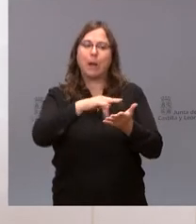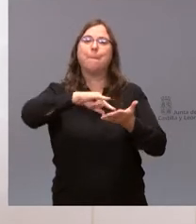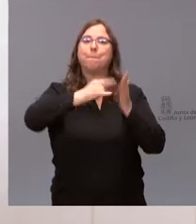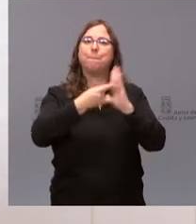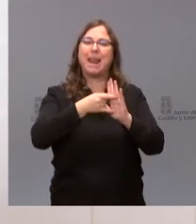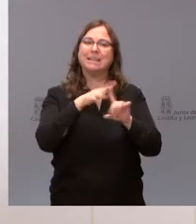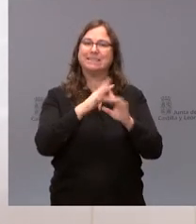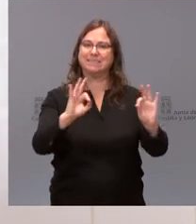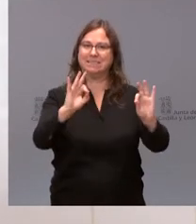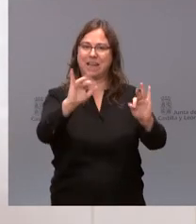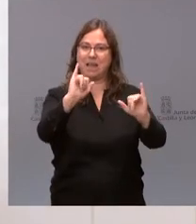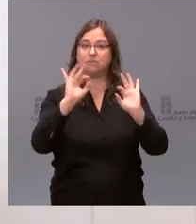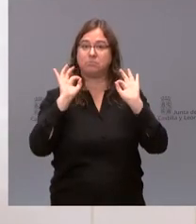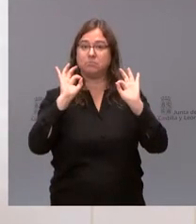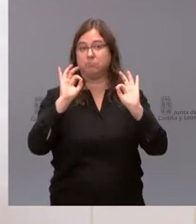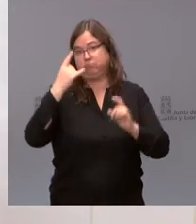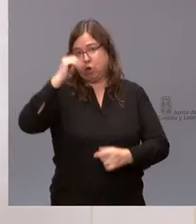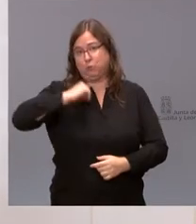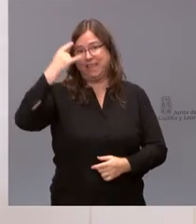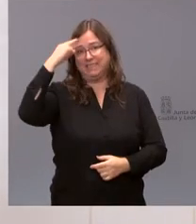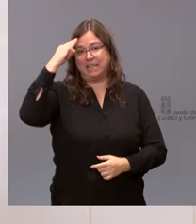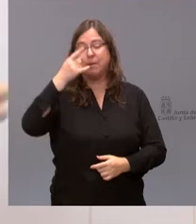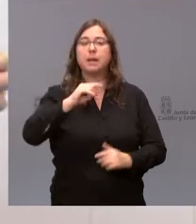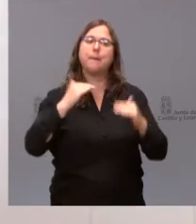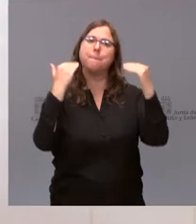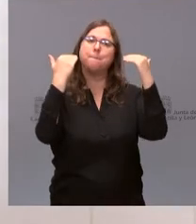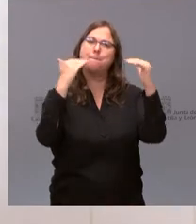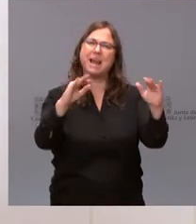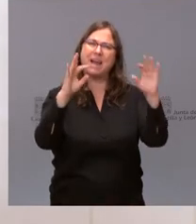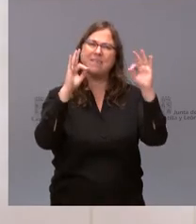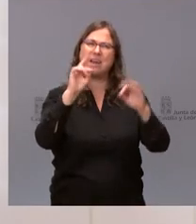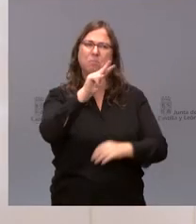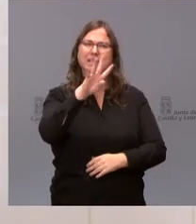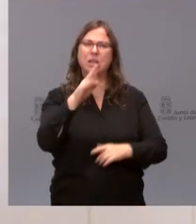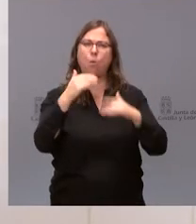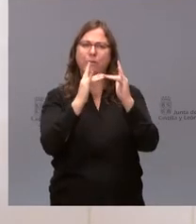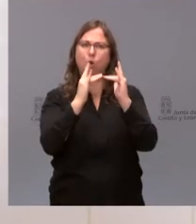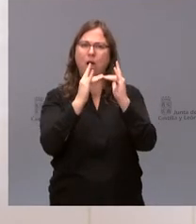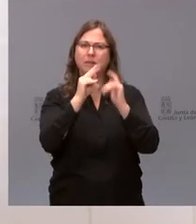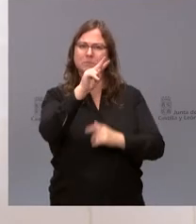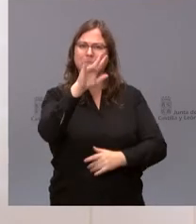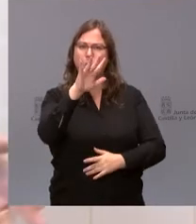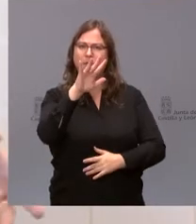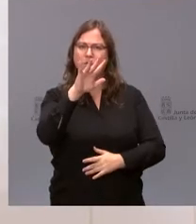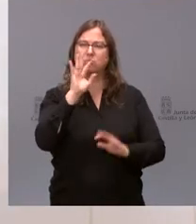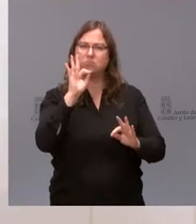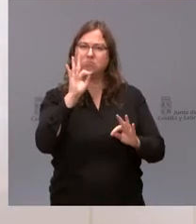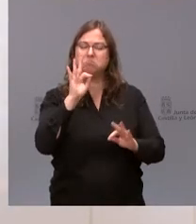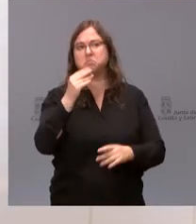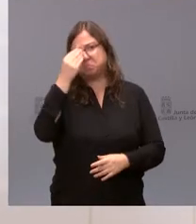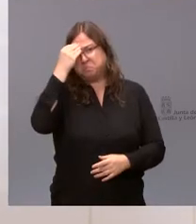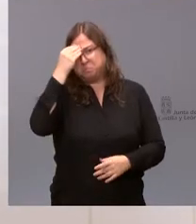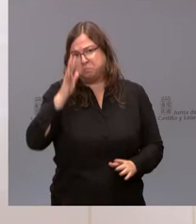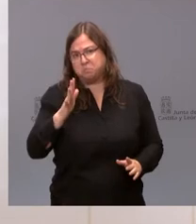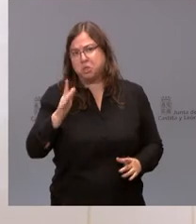Especialmente el de Salamanca tiene una planta, me parece que son 24 camas aproximadamente. En fin, quiero decir,